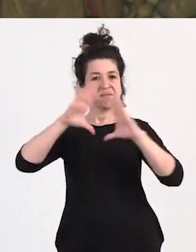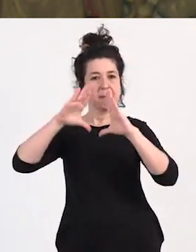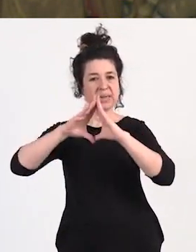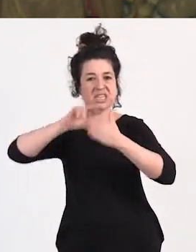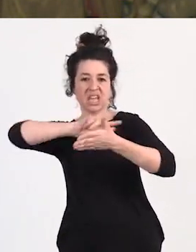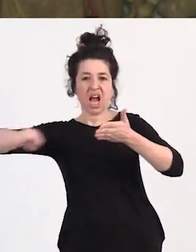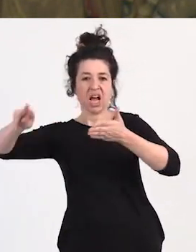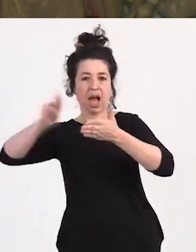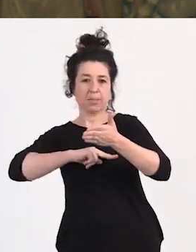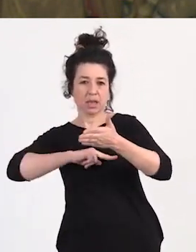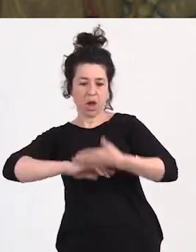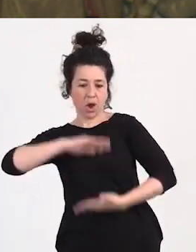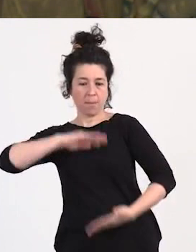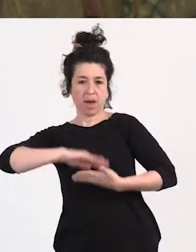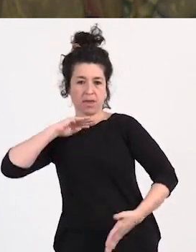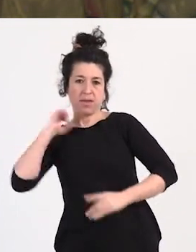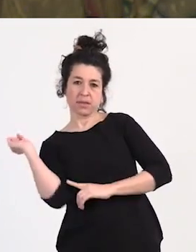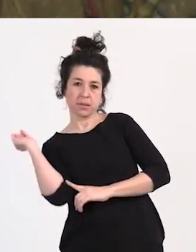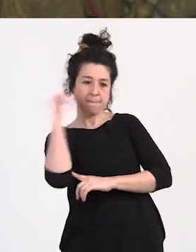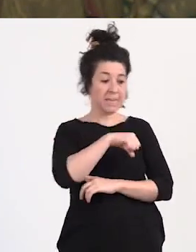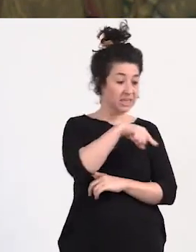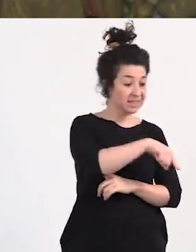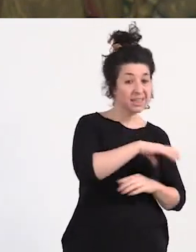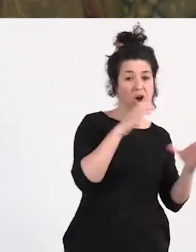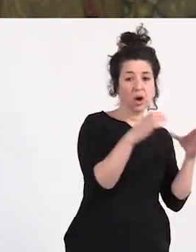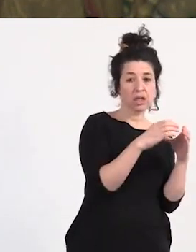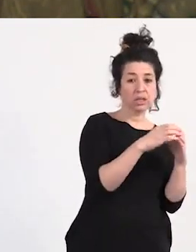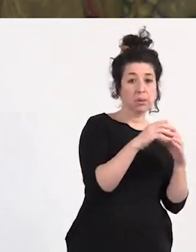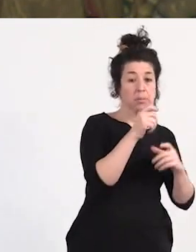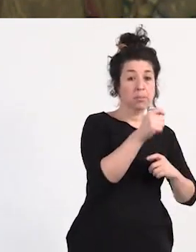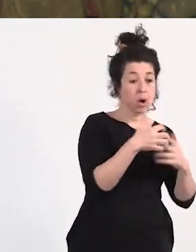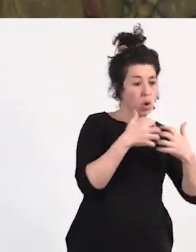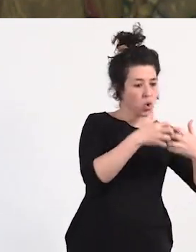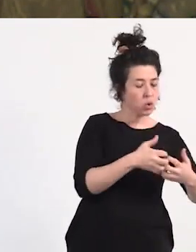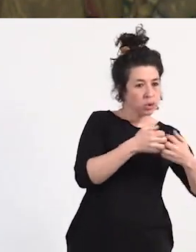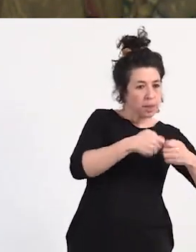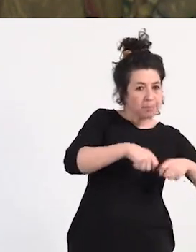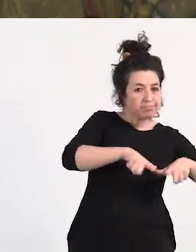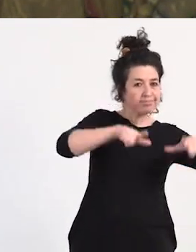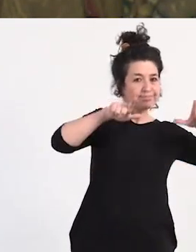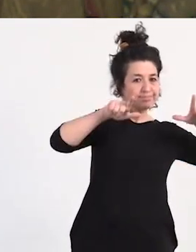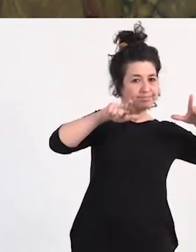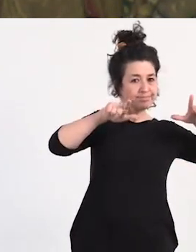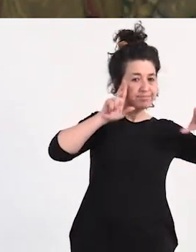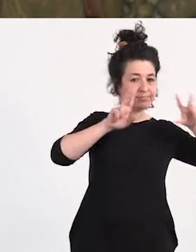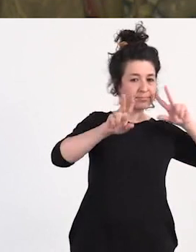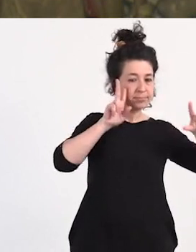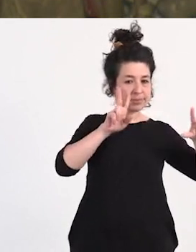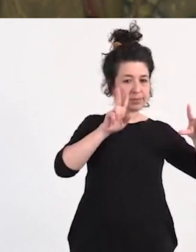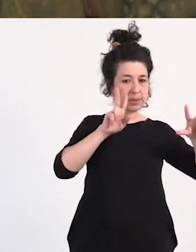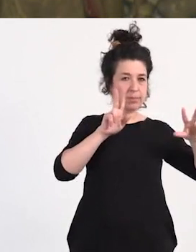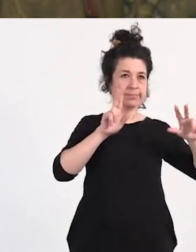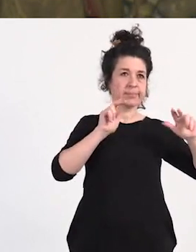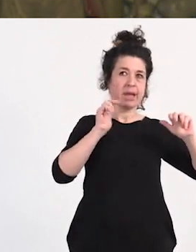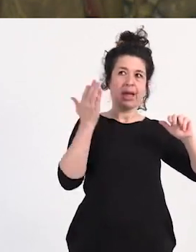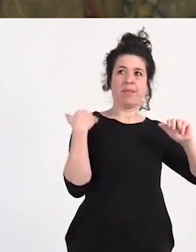colectivo que recién comienza a visibilizar su lucha el colectivo de trabajadoras sexuales tampoco recién comienza